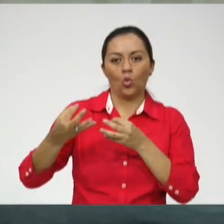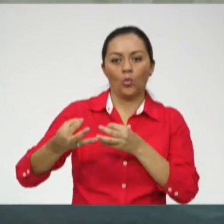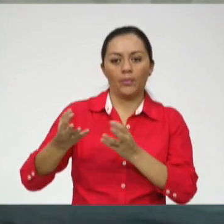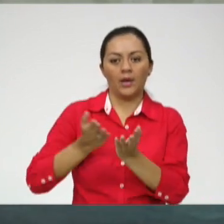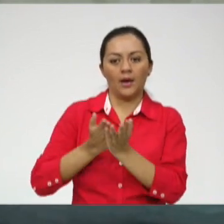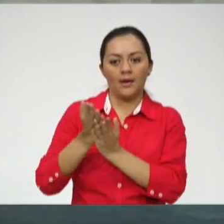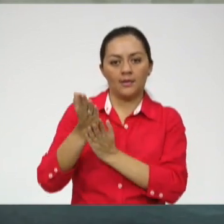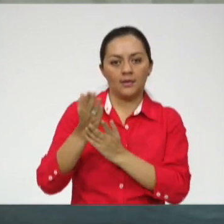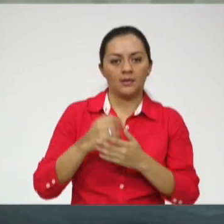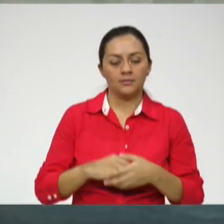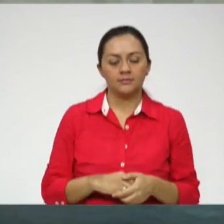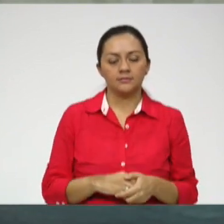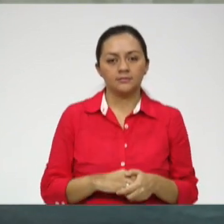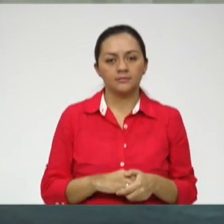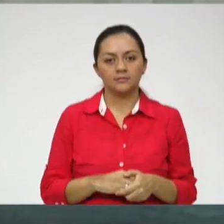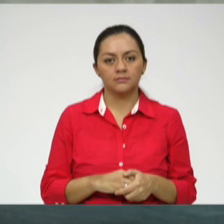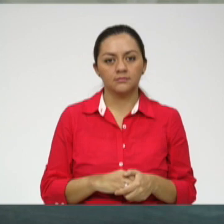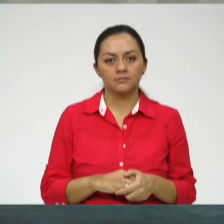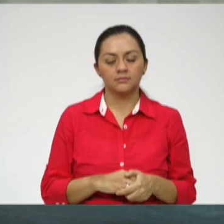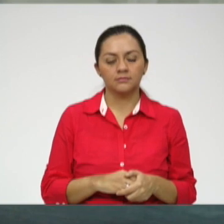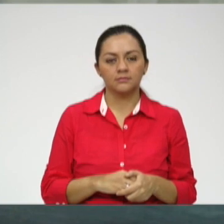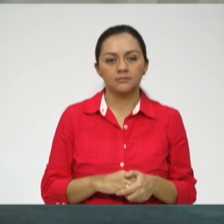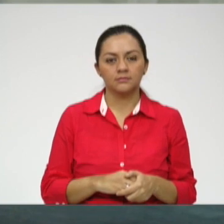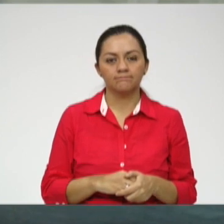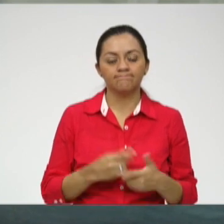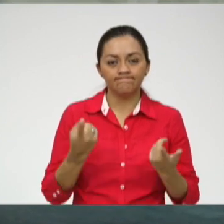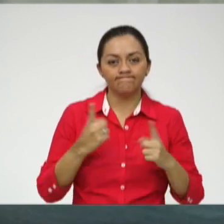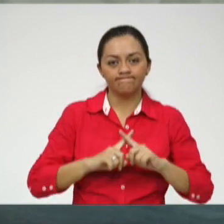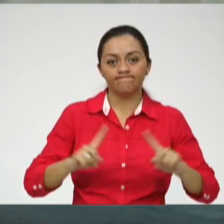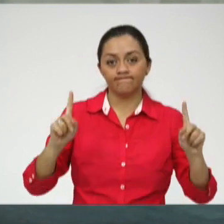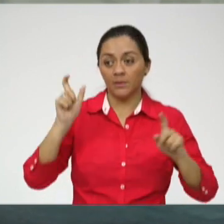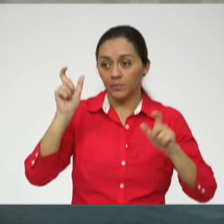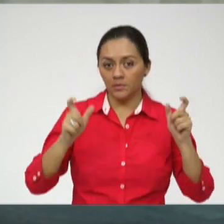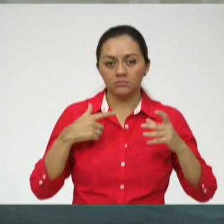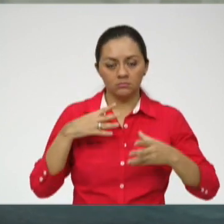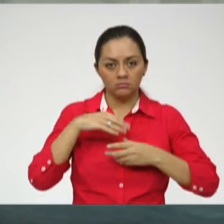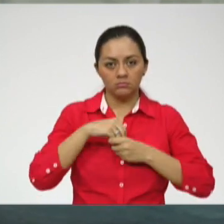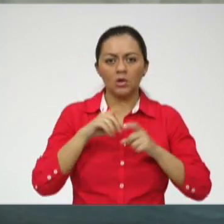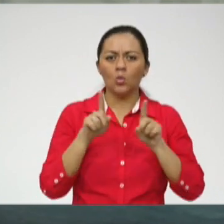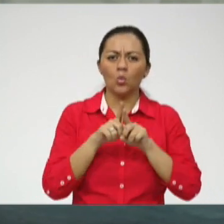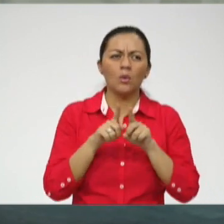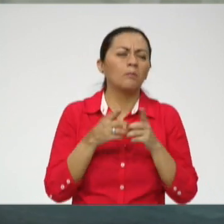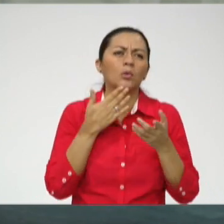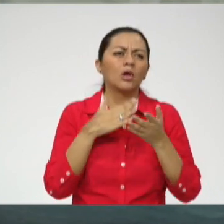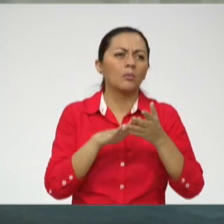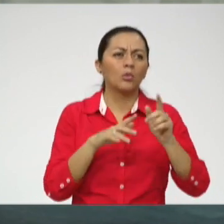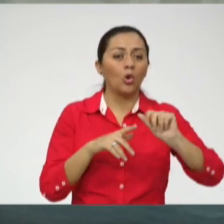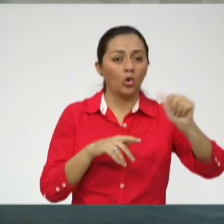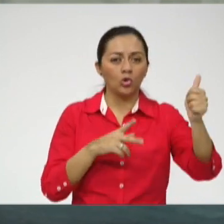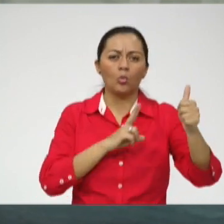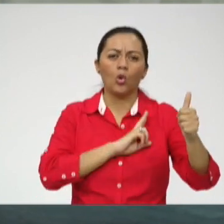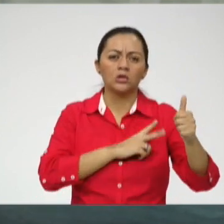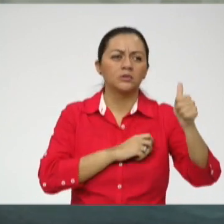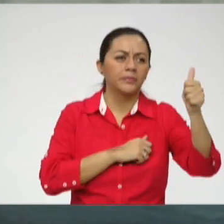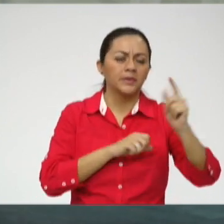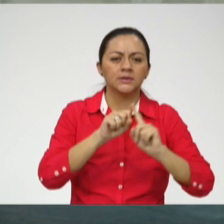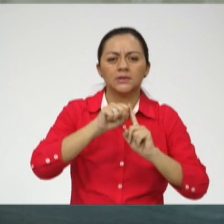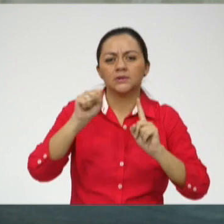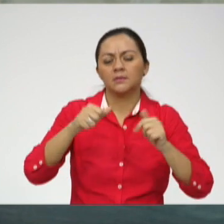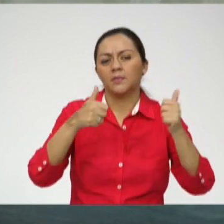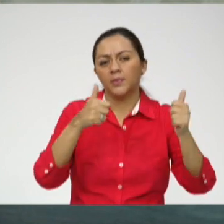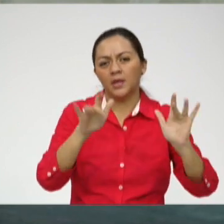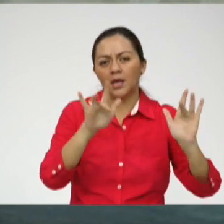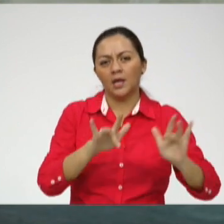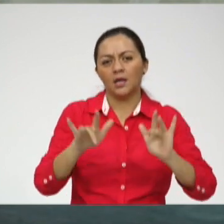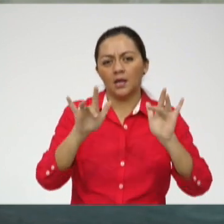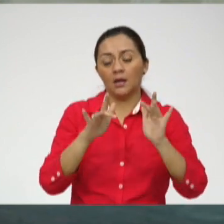completamente. Es lo que me distingue de las otras personas. Otros pueden ser buenos en... Su vocación puede ser sistemas y pueden tener